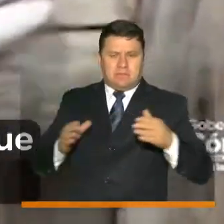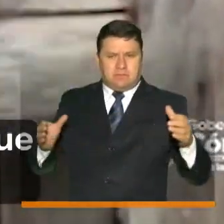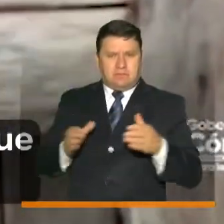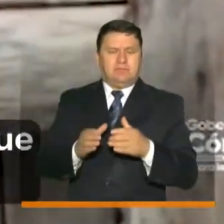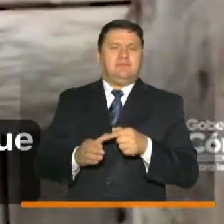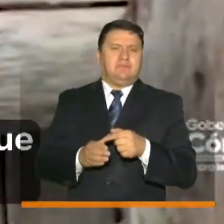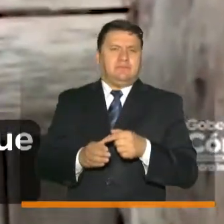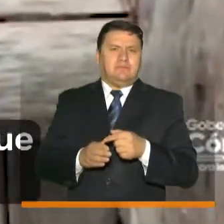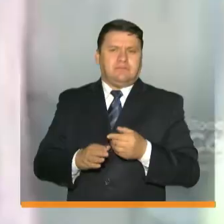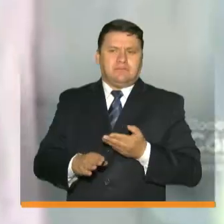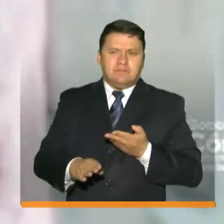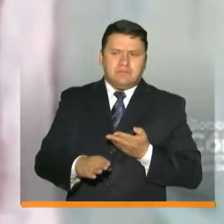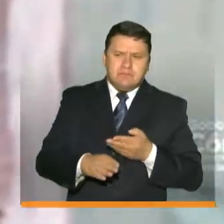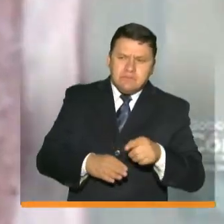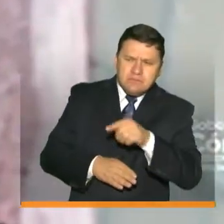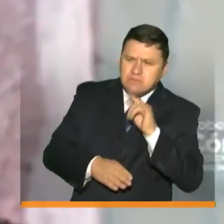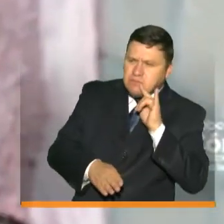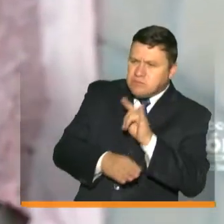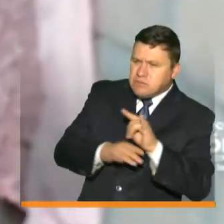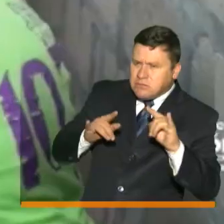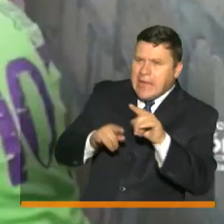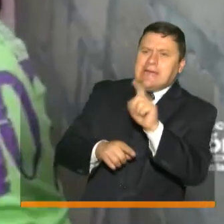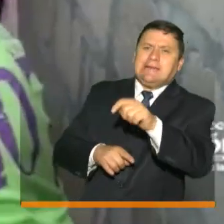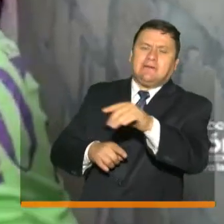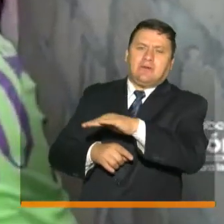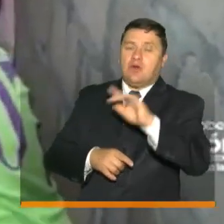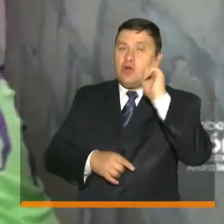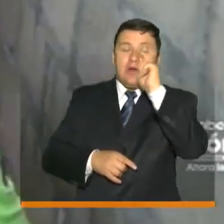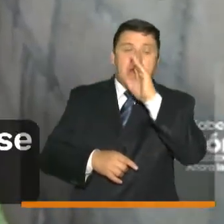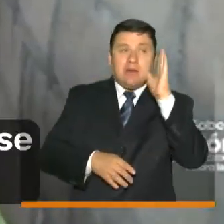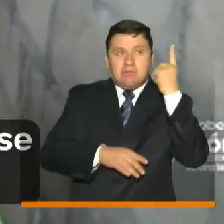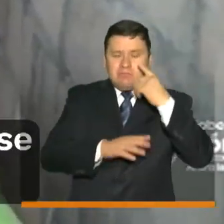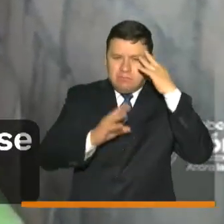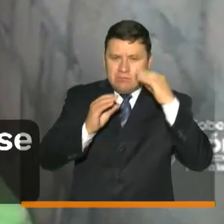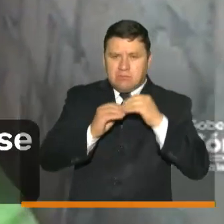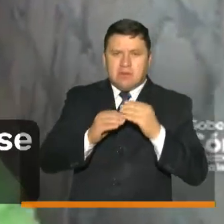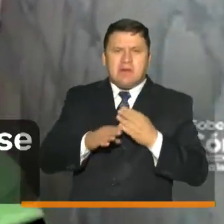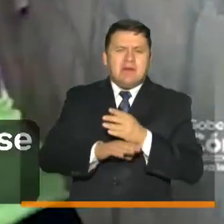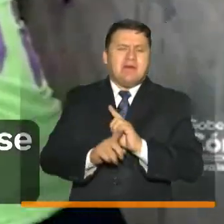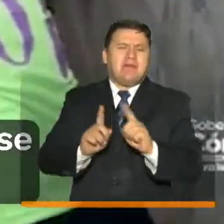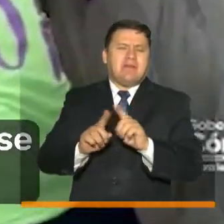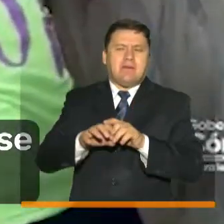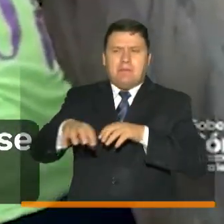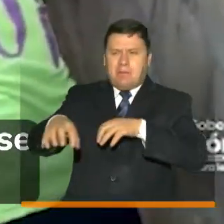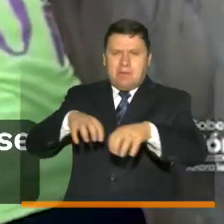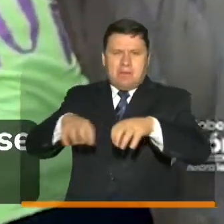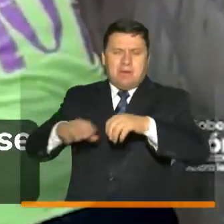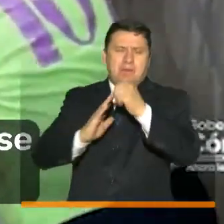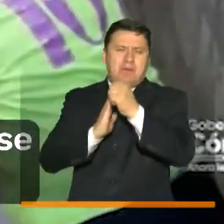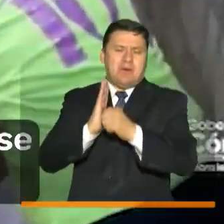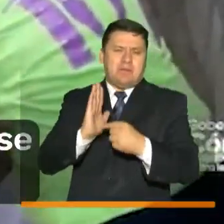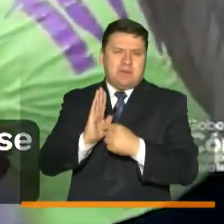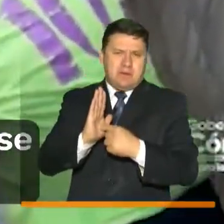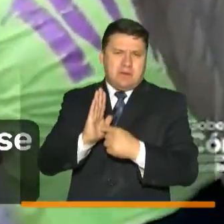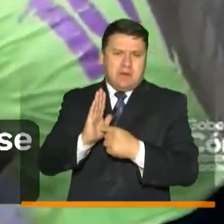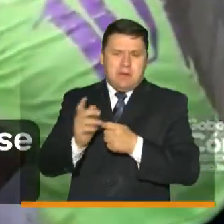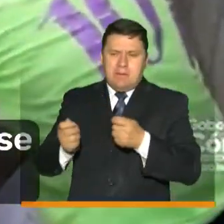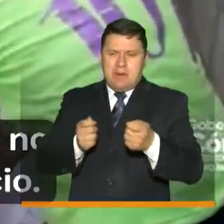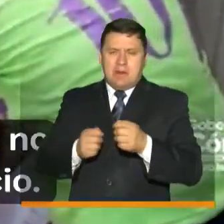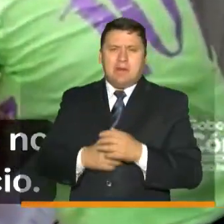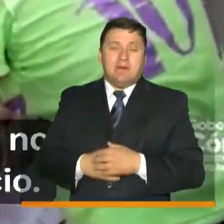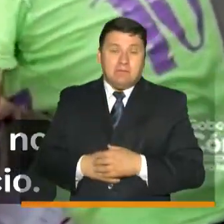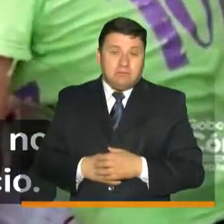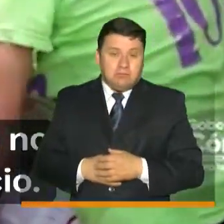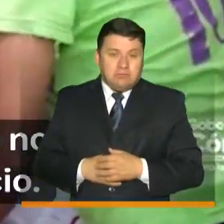con el rigor y la supervisión del gobierno nacional a través de los diferentes programas que allí se manejan